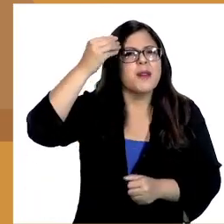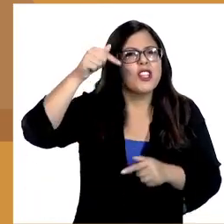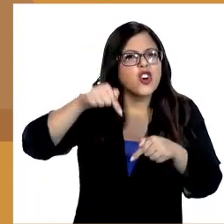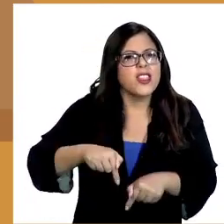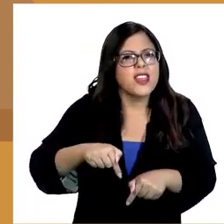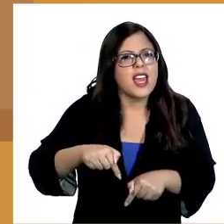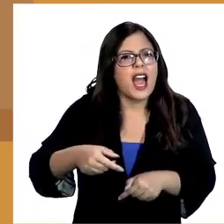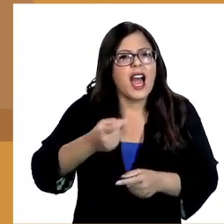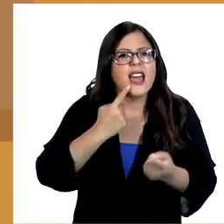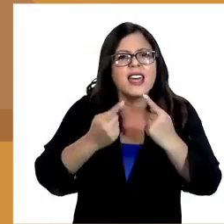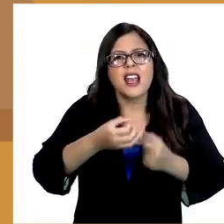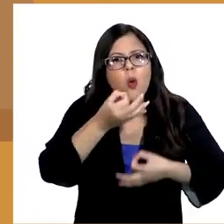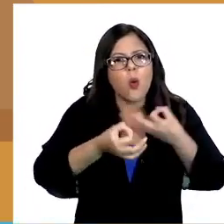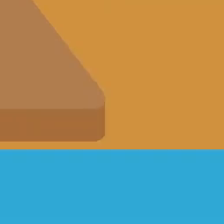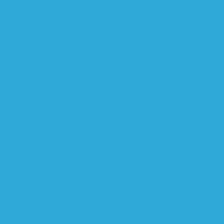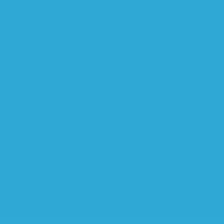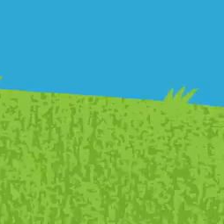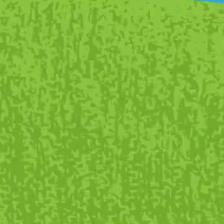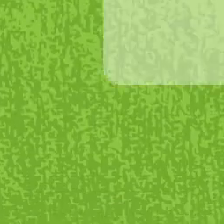aprendió Eleonora en el cuento?